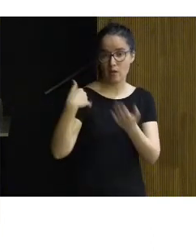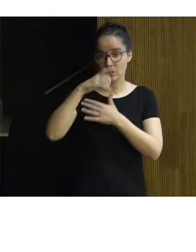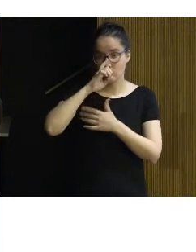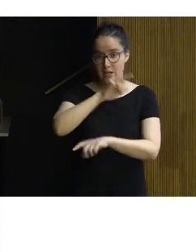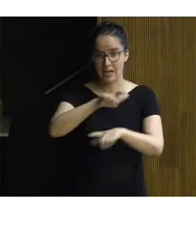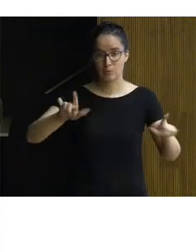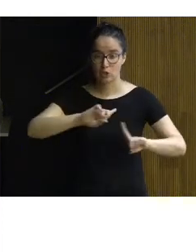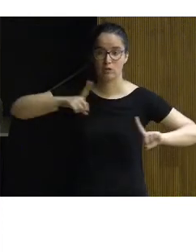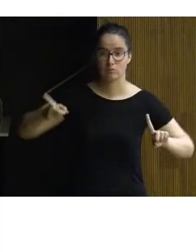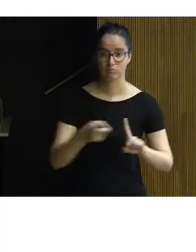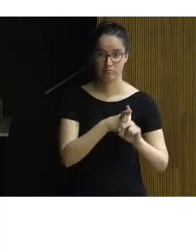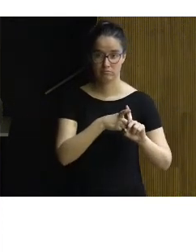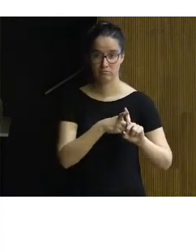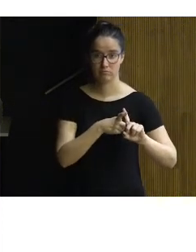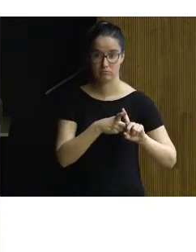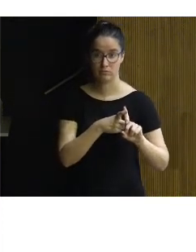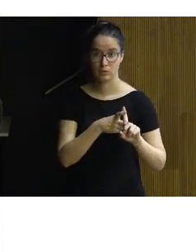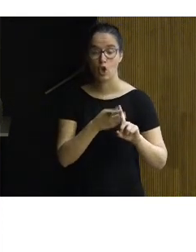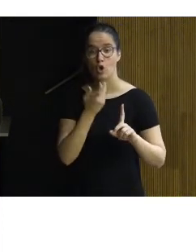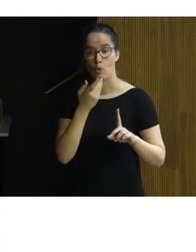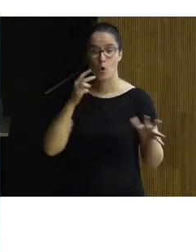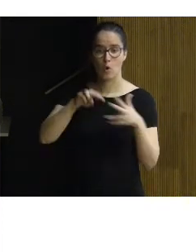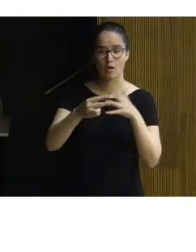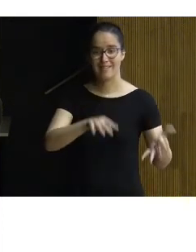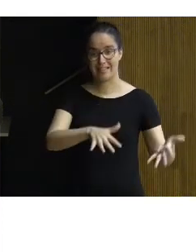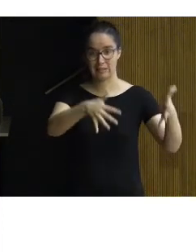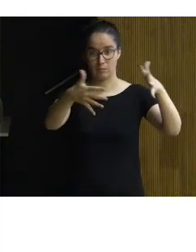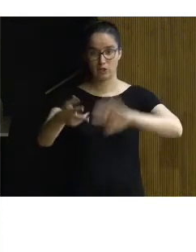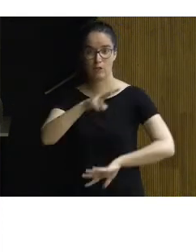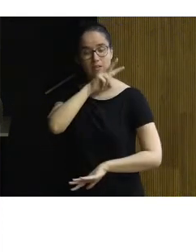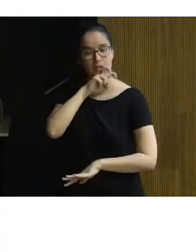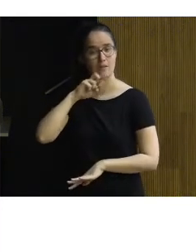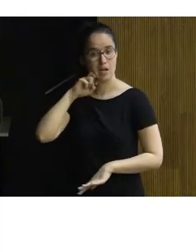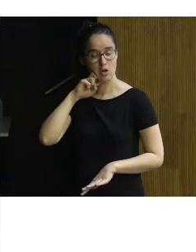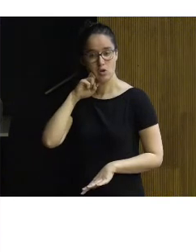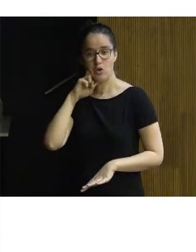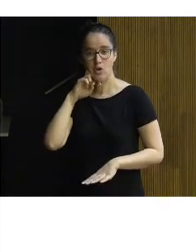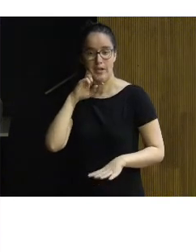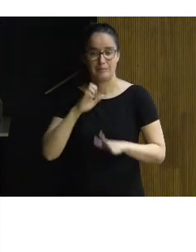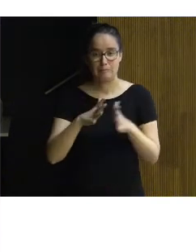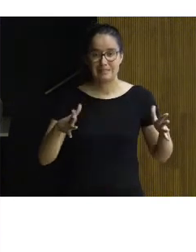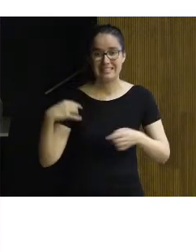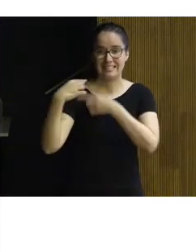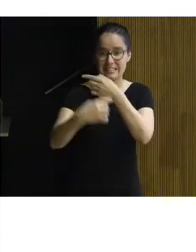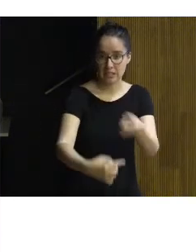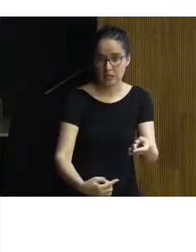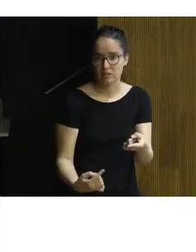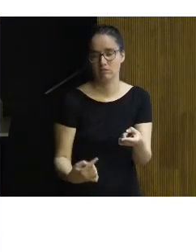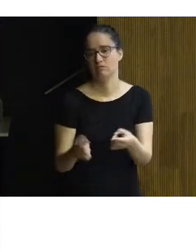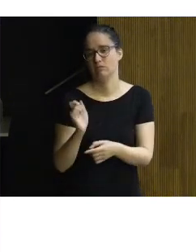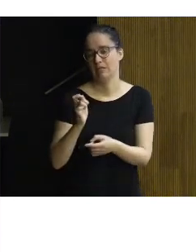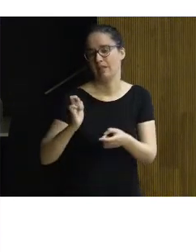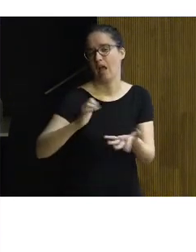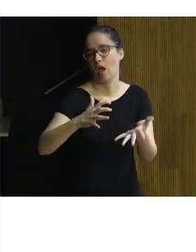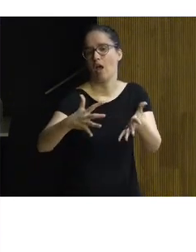las personas identifican, como un reflejo y expresión de valores, creencias, condiciones y tradiciones en constante